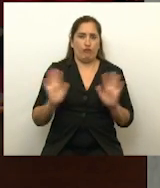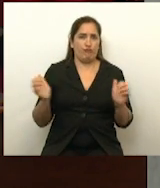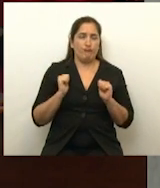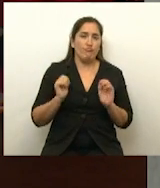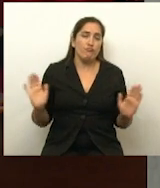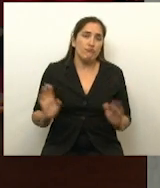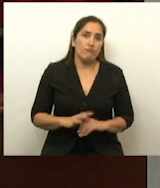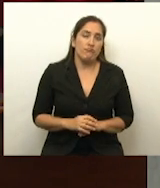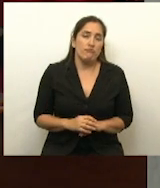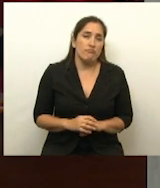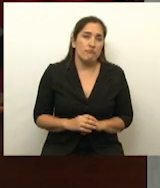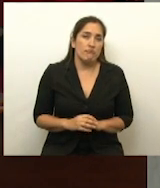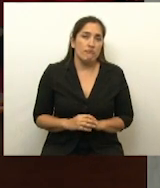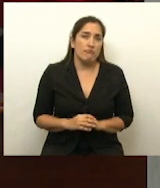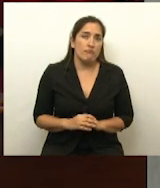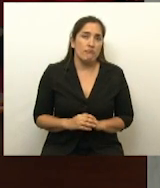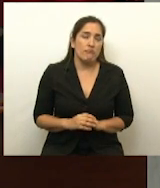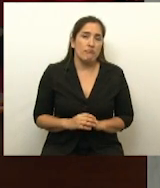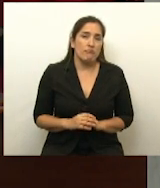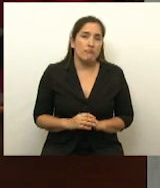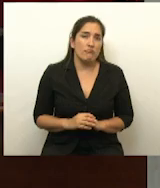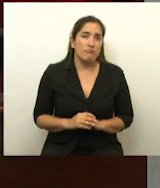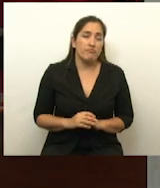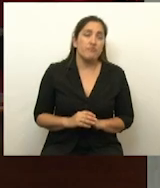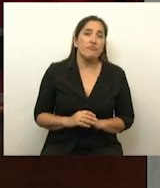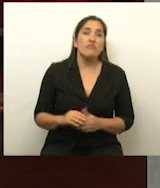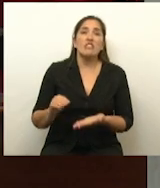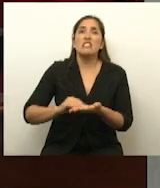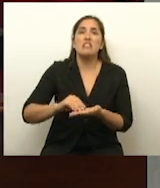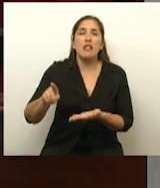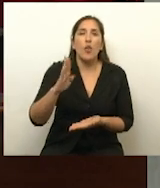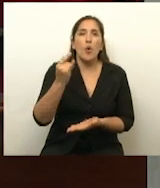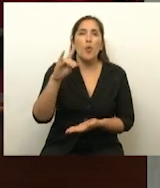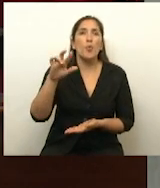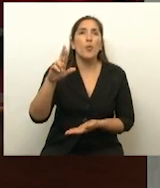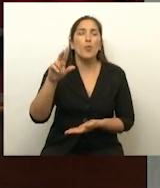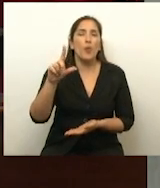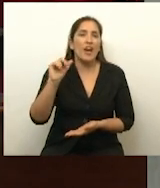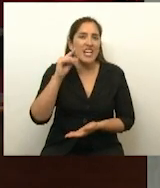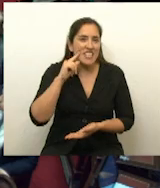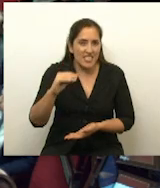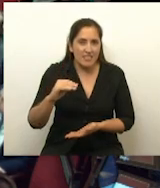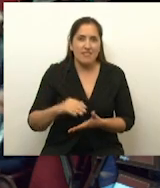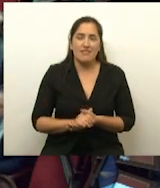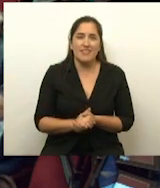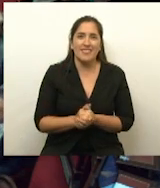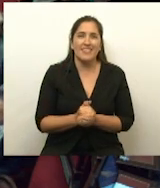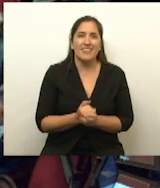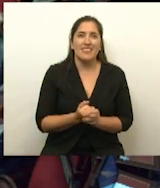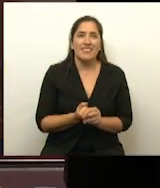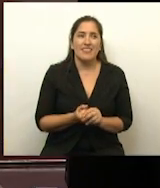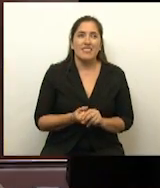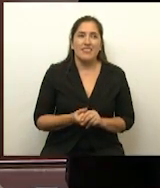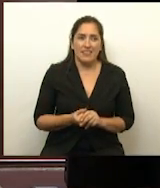Así que, senador Bullrich, ya sé, ahora lo vamos a poner a consideración. Presidente, para una